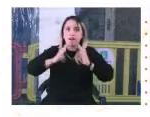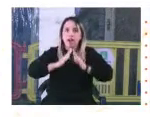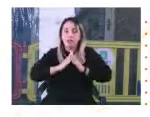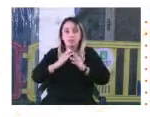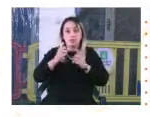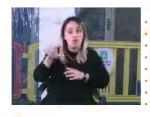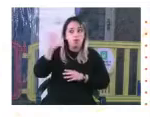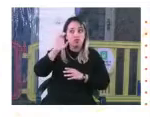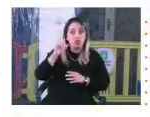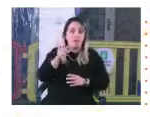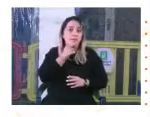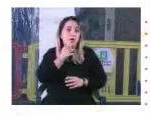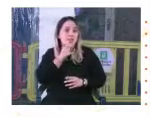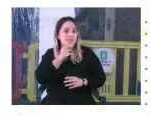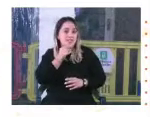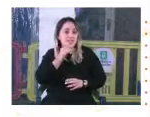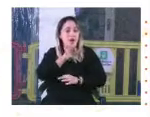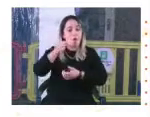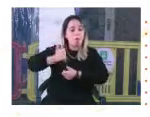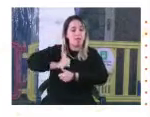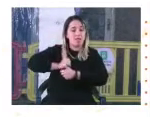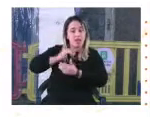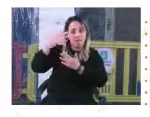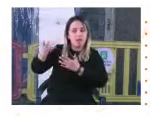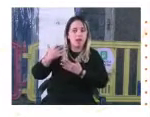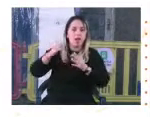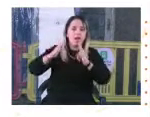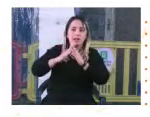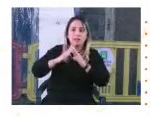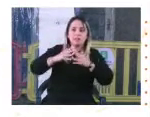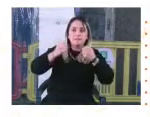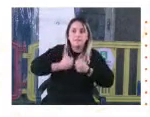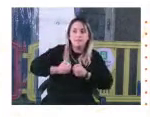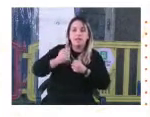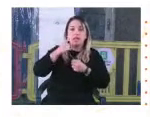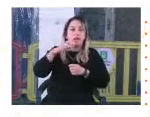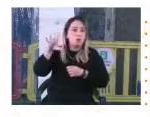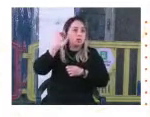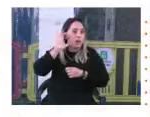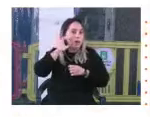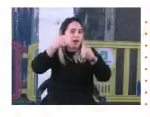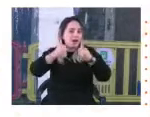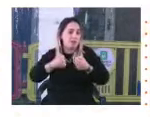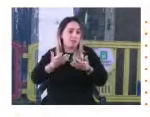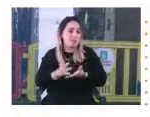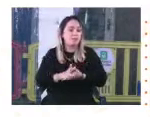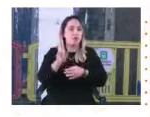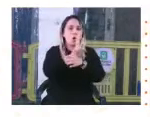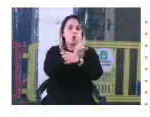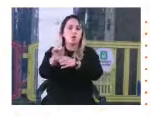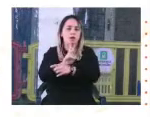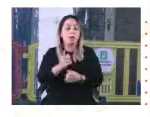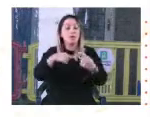policía o los que estaba, el ejército que estaba controlando la cárcel. Pero también cómo sentían cuando